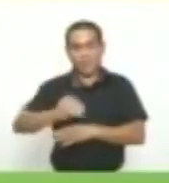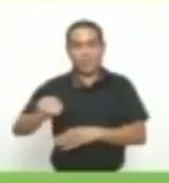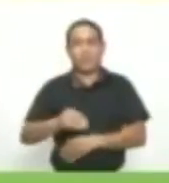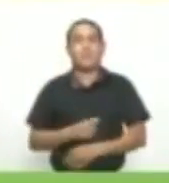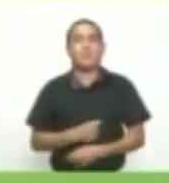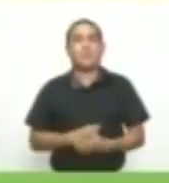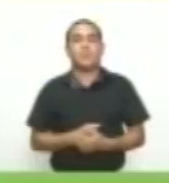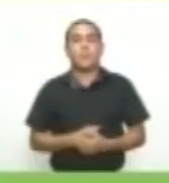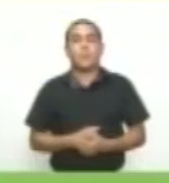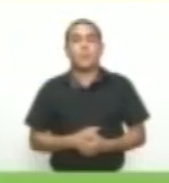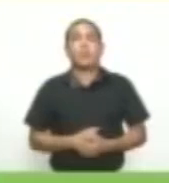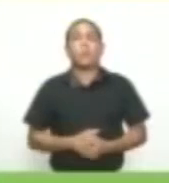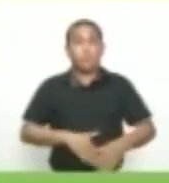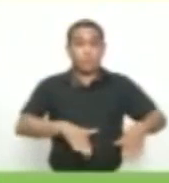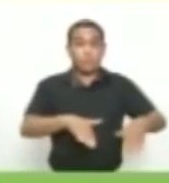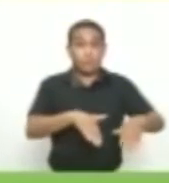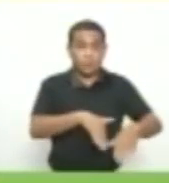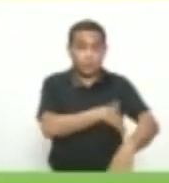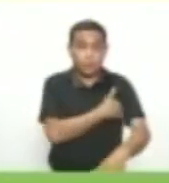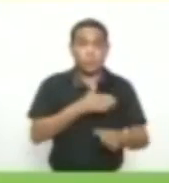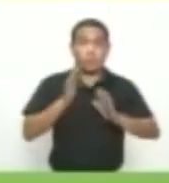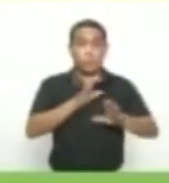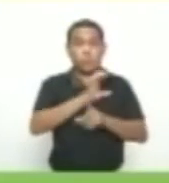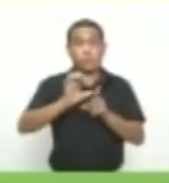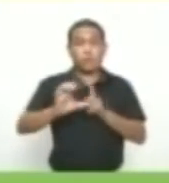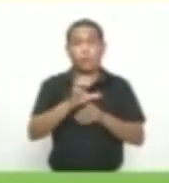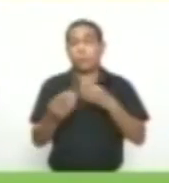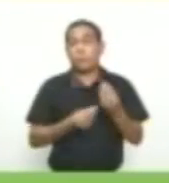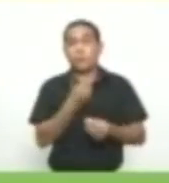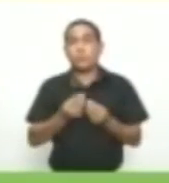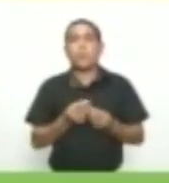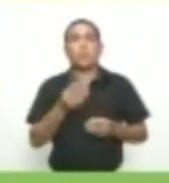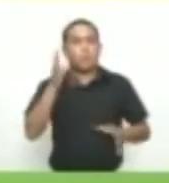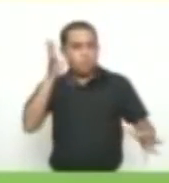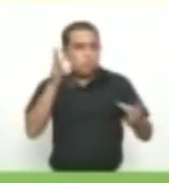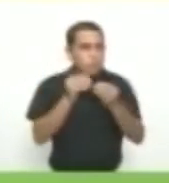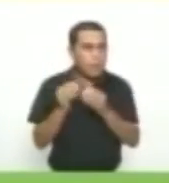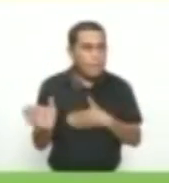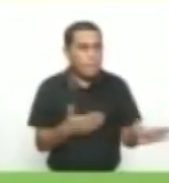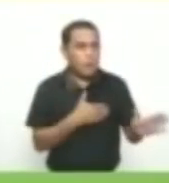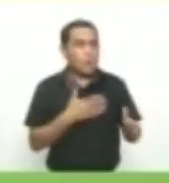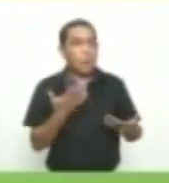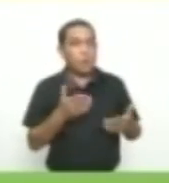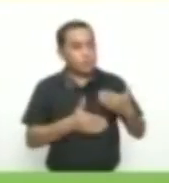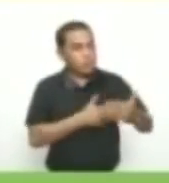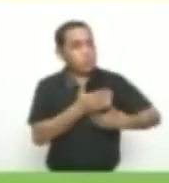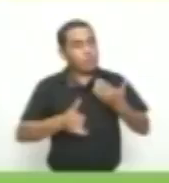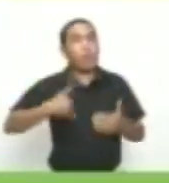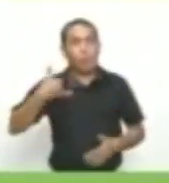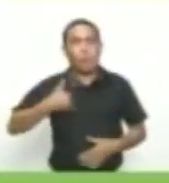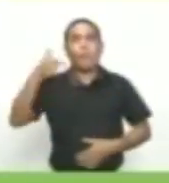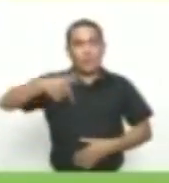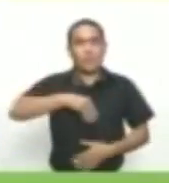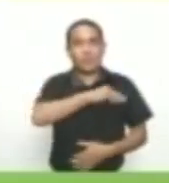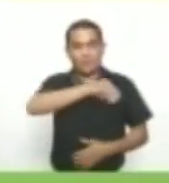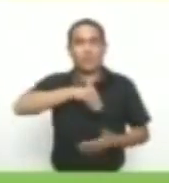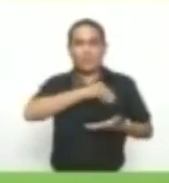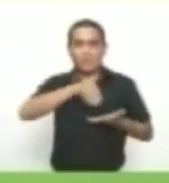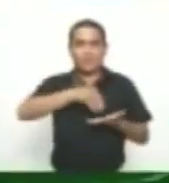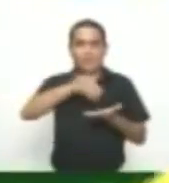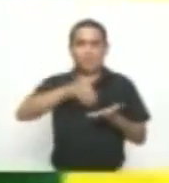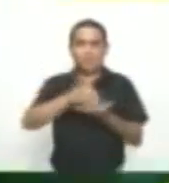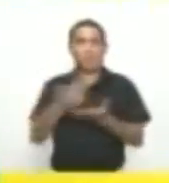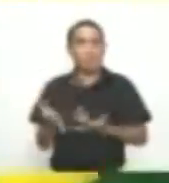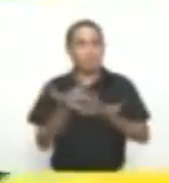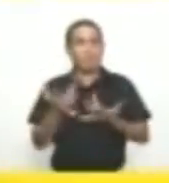La Secretaría de Cultura lanza un proyecto cultural con el fin de transformar las vidas de jóvenes y niños del departamento Ya nos vemos